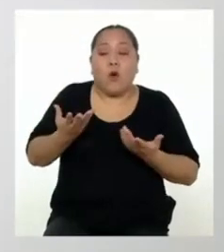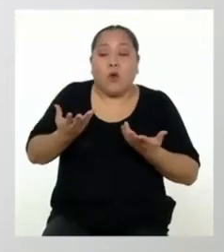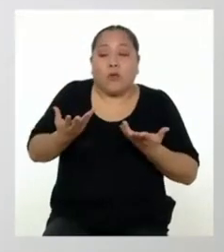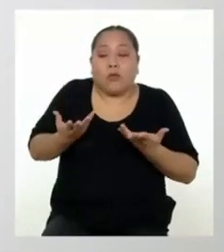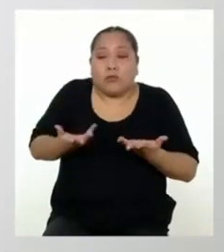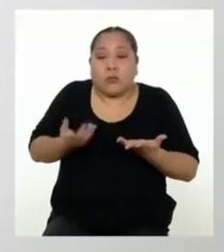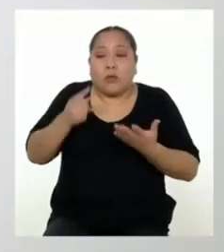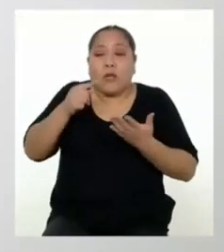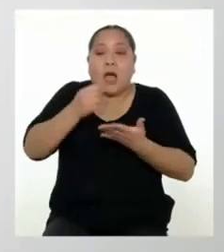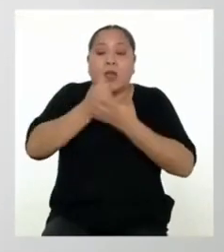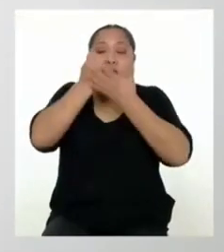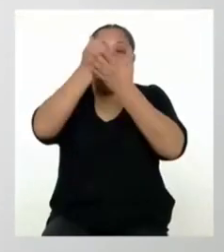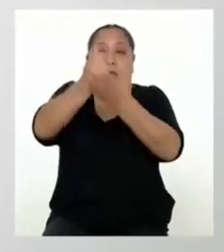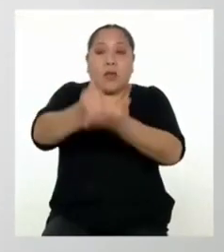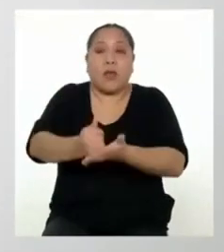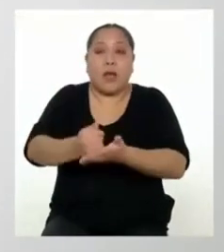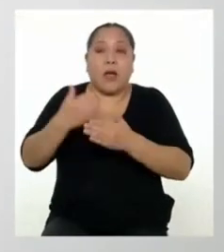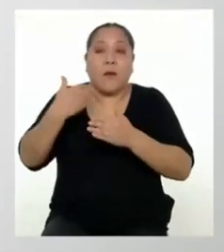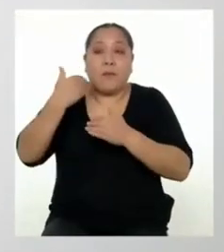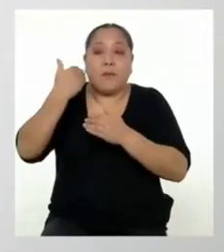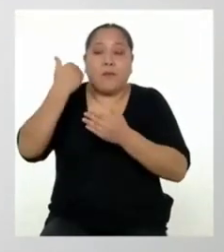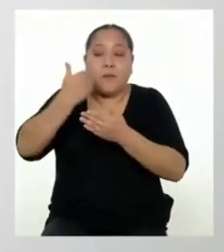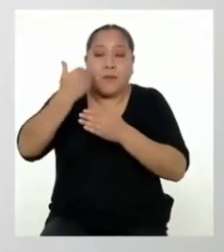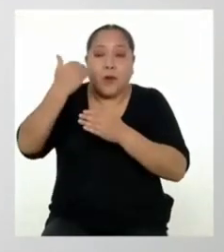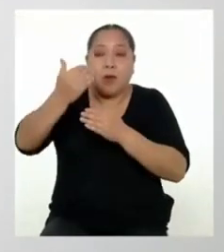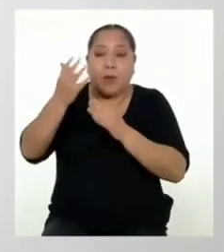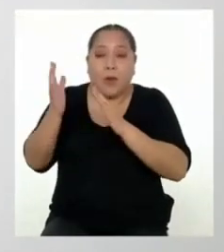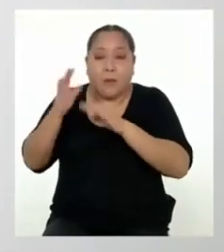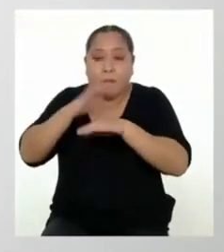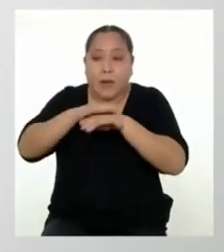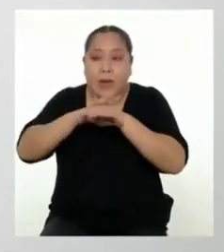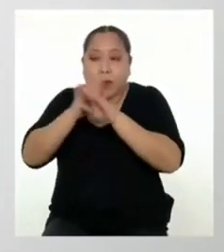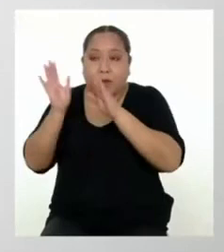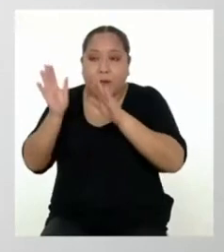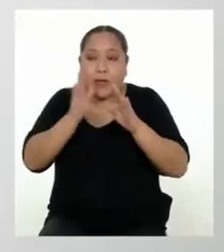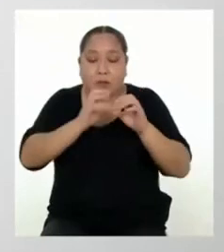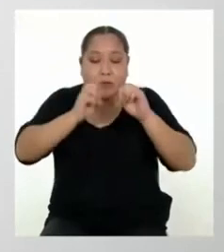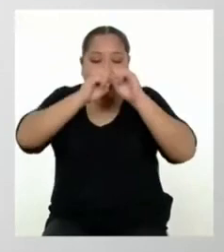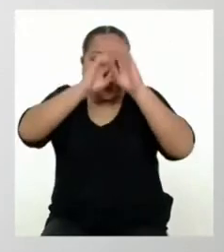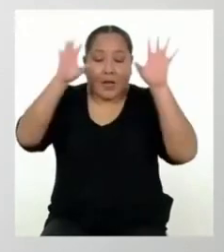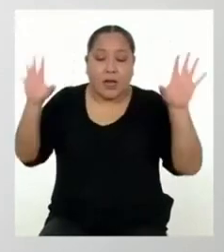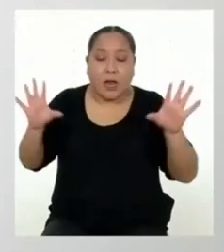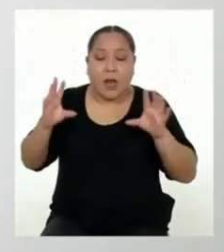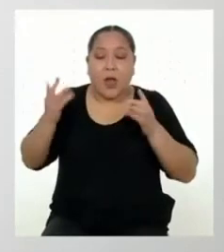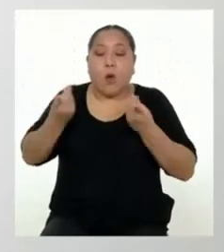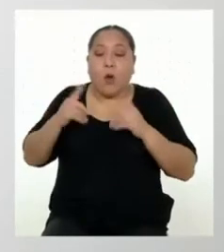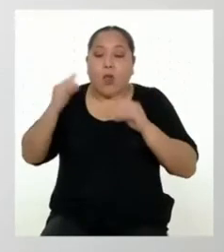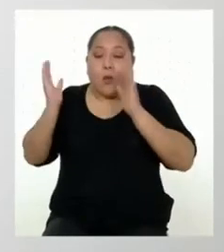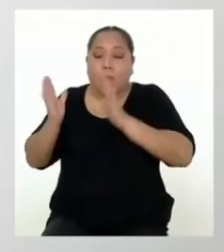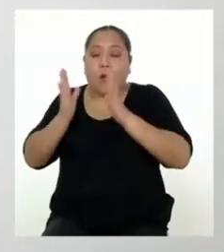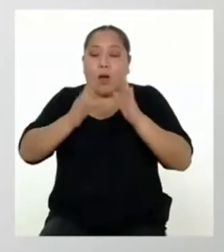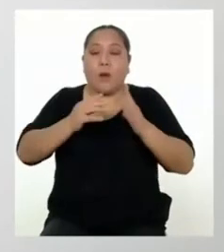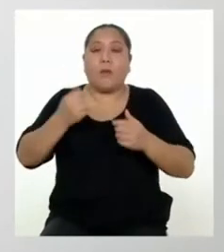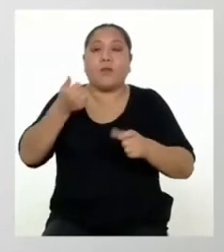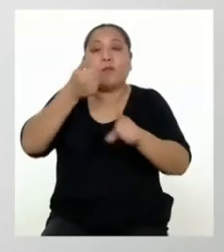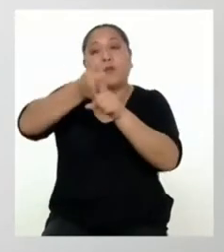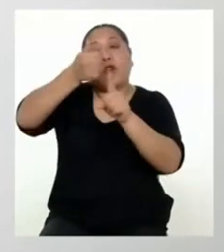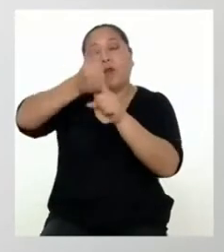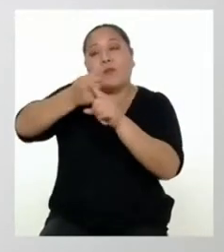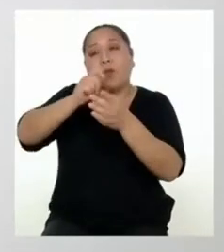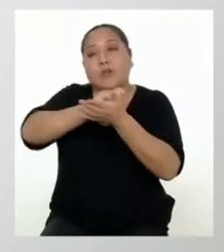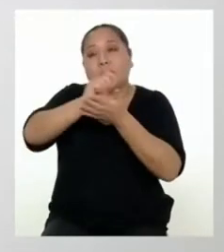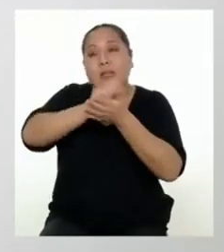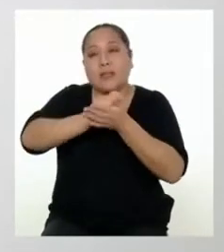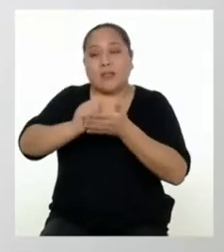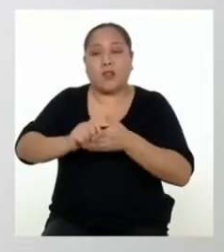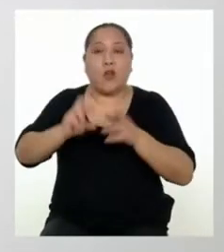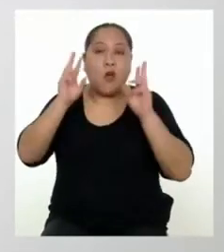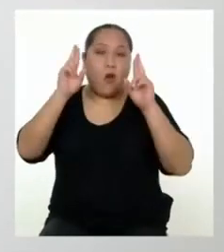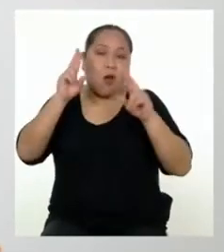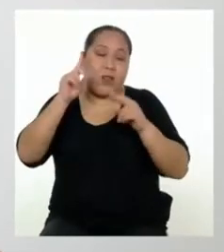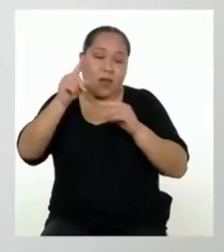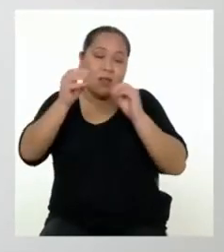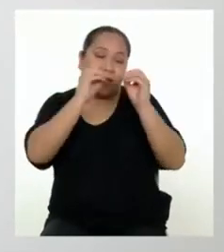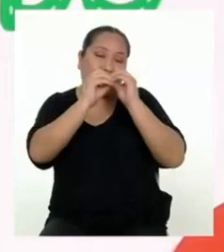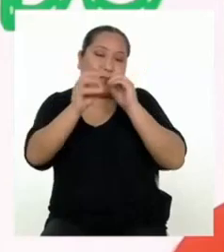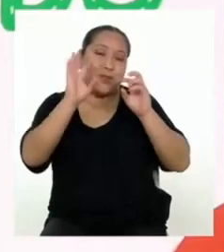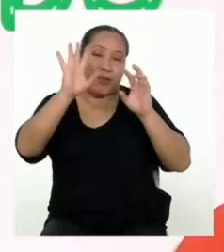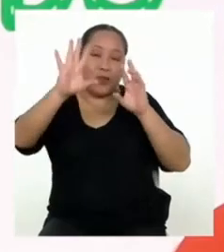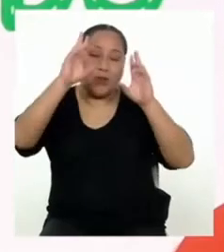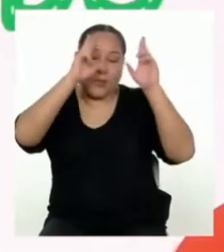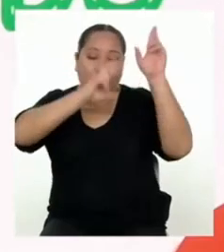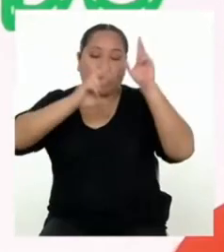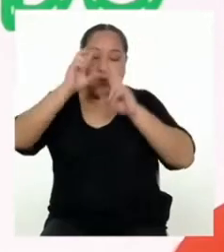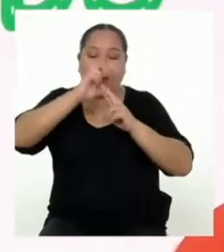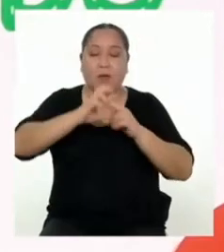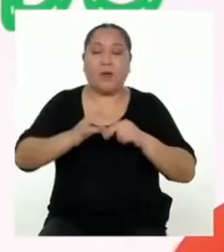después a que nuestra propia planificación sea clara cuando redactemos nuestros propios textos. Espero que eso resuelva tu duda,